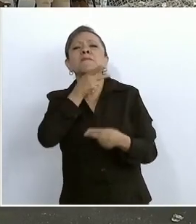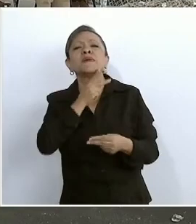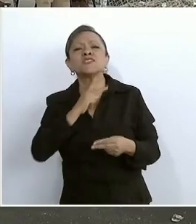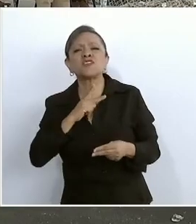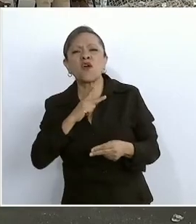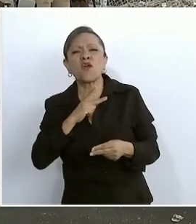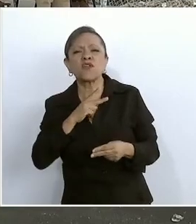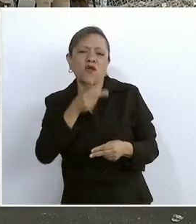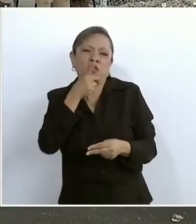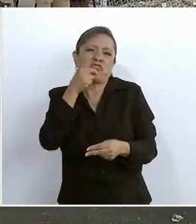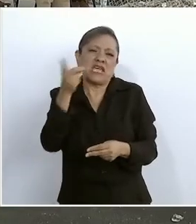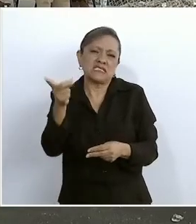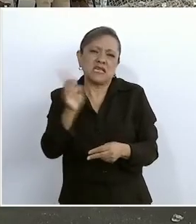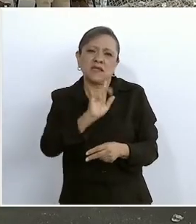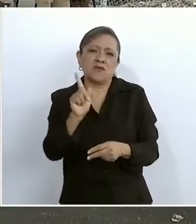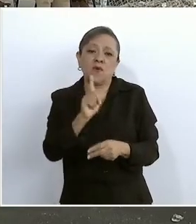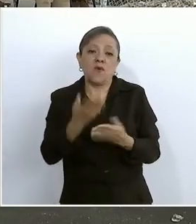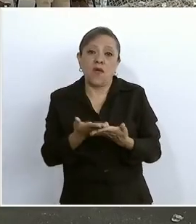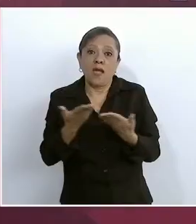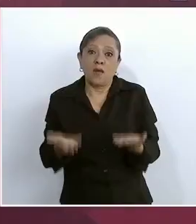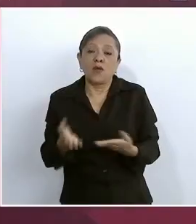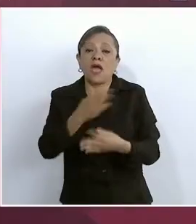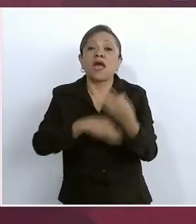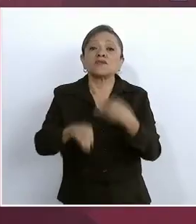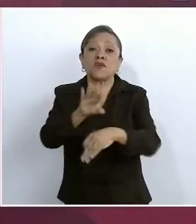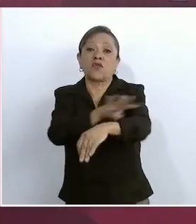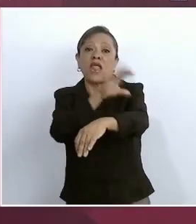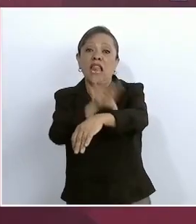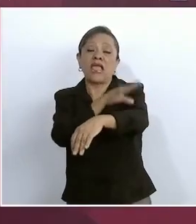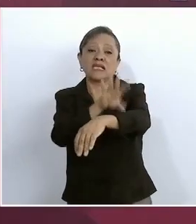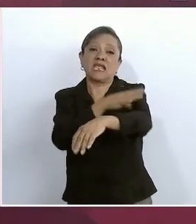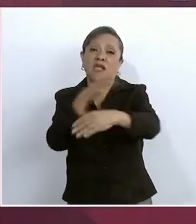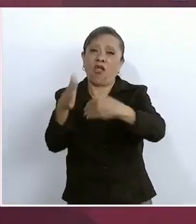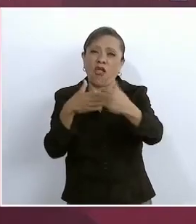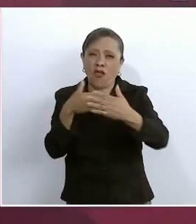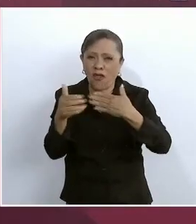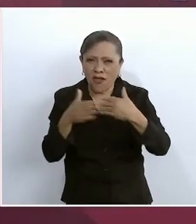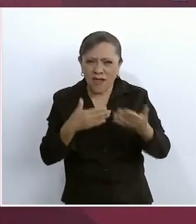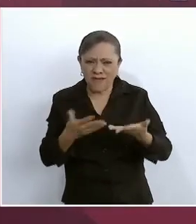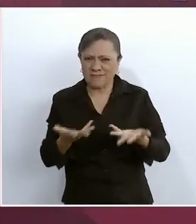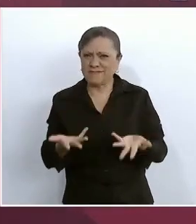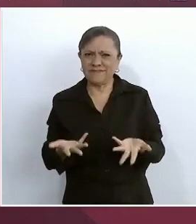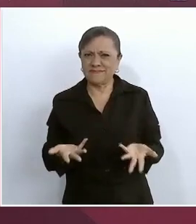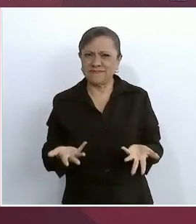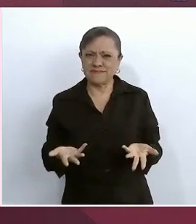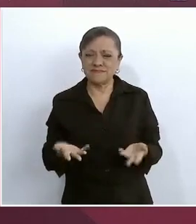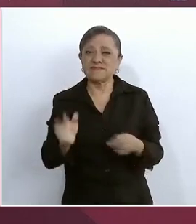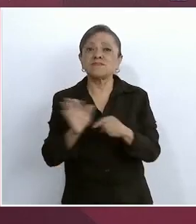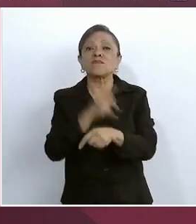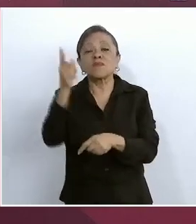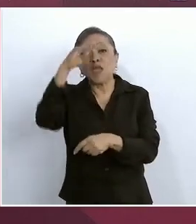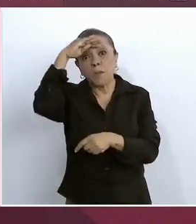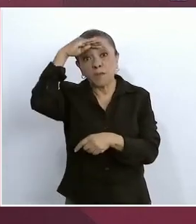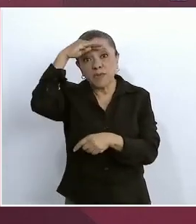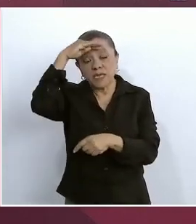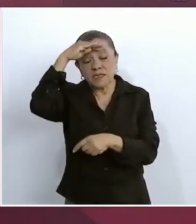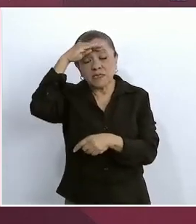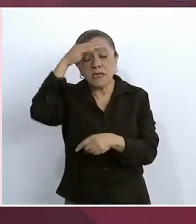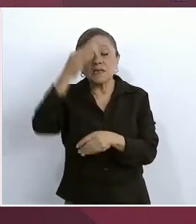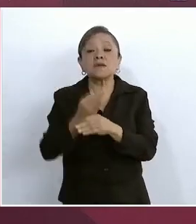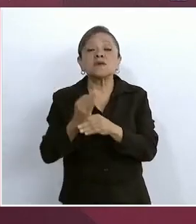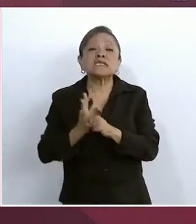ser eléctrico, que ya era el momento o la era